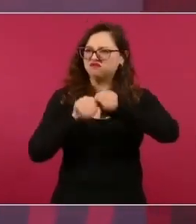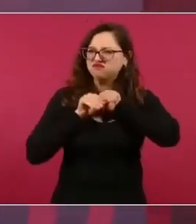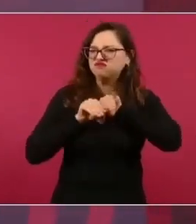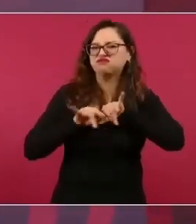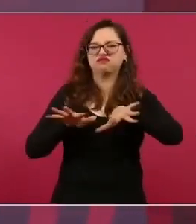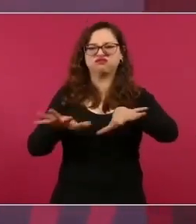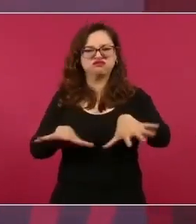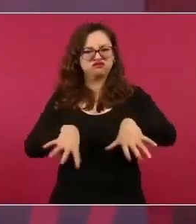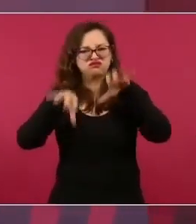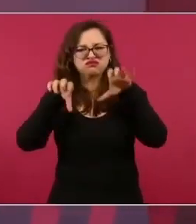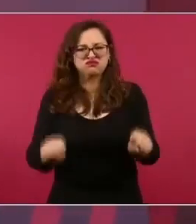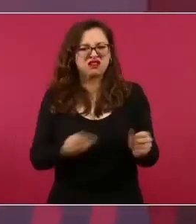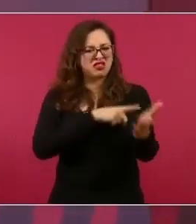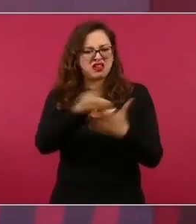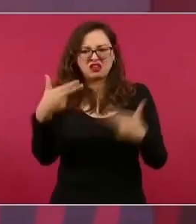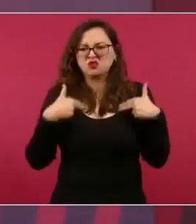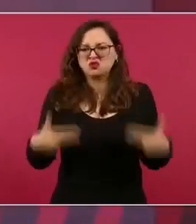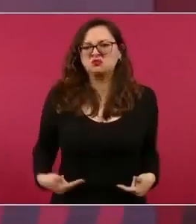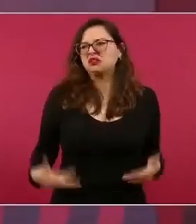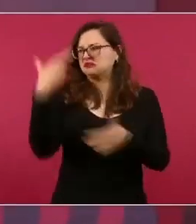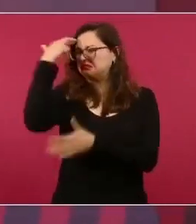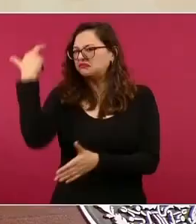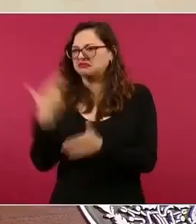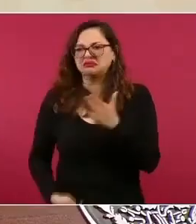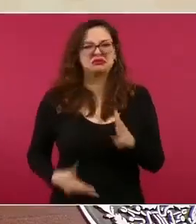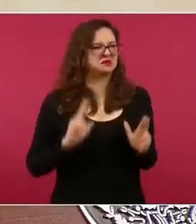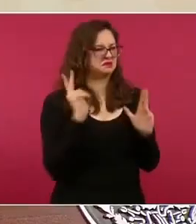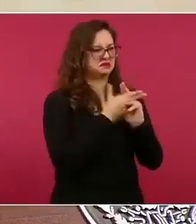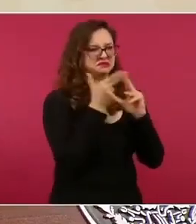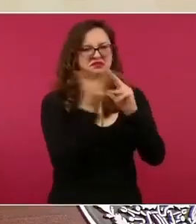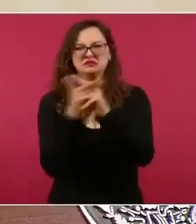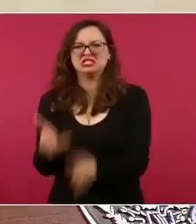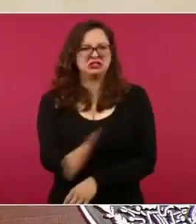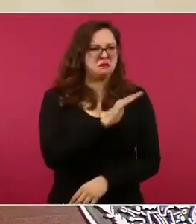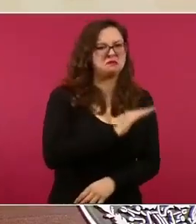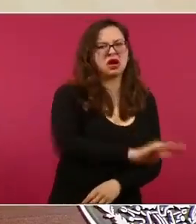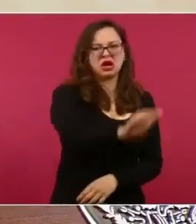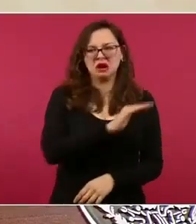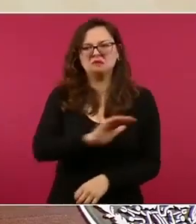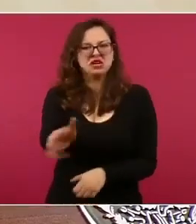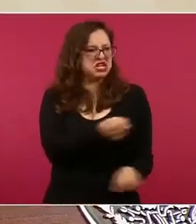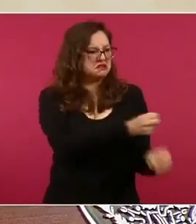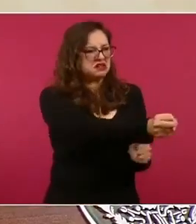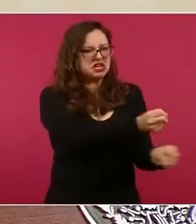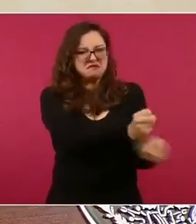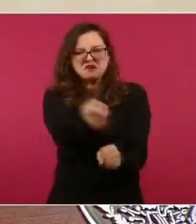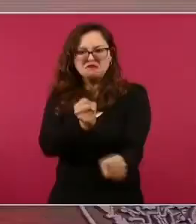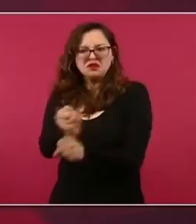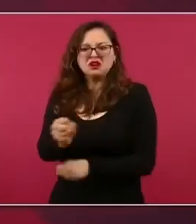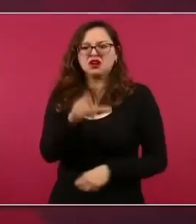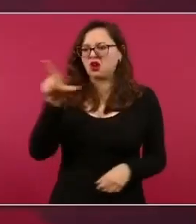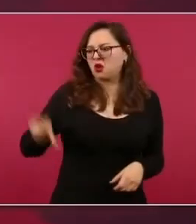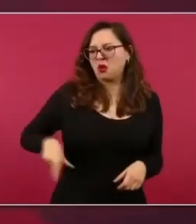y cuando se llevaban a cabo masacres y torturas y cuando el gobierno